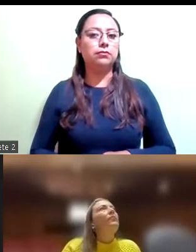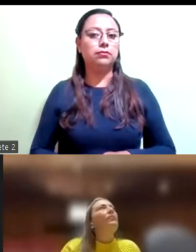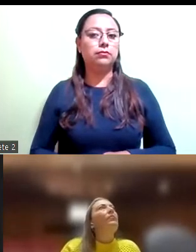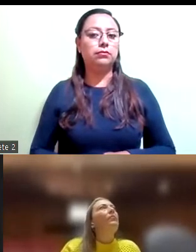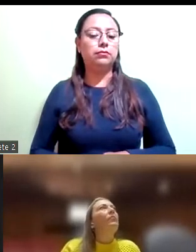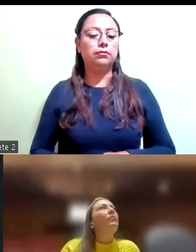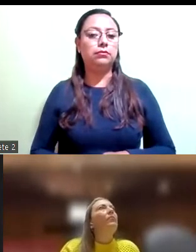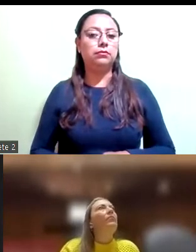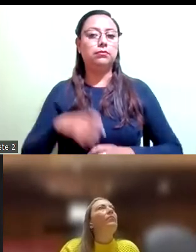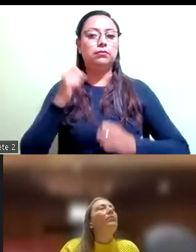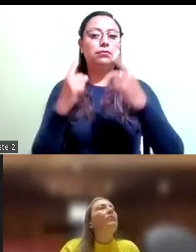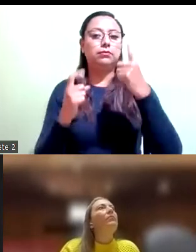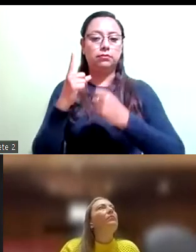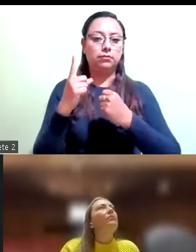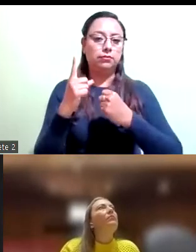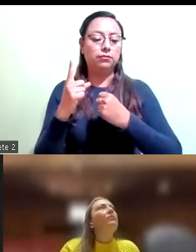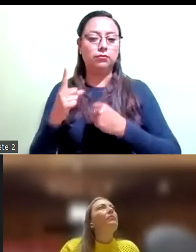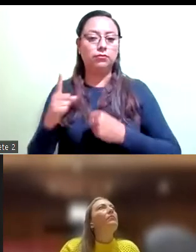Quienes estén por la negativa.